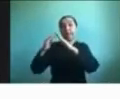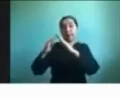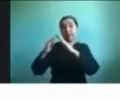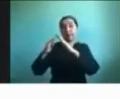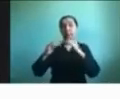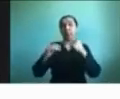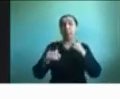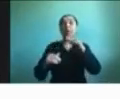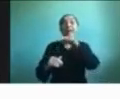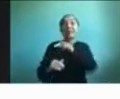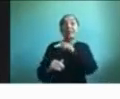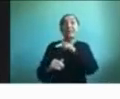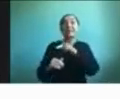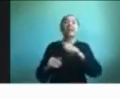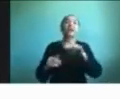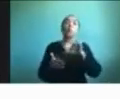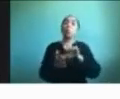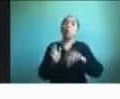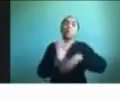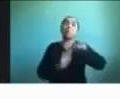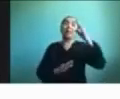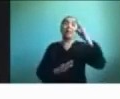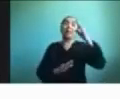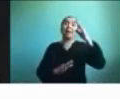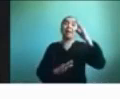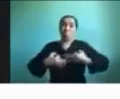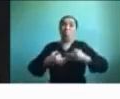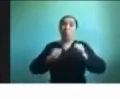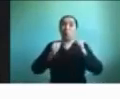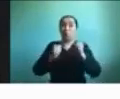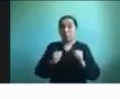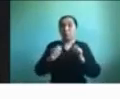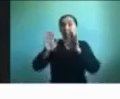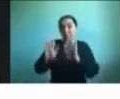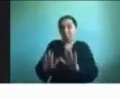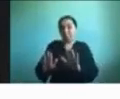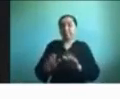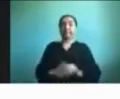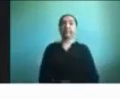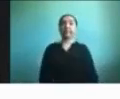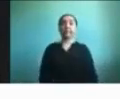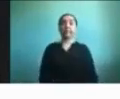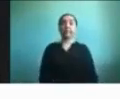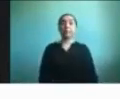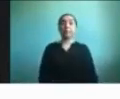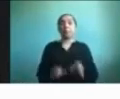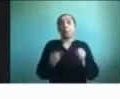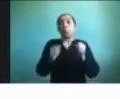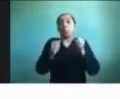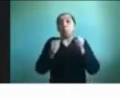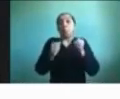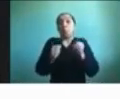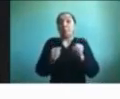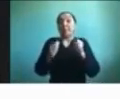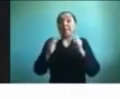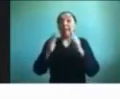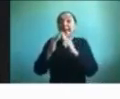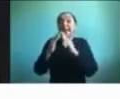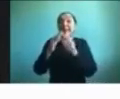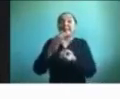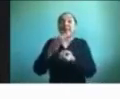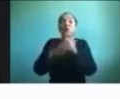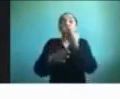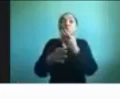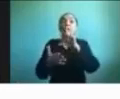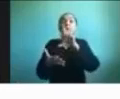seguro donde podemos estar. Es probable que nuestra casa sea el nuevo lugar donde nos desenvolvamos